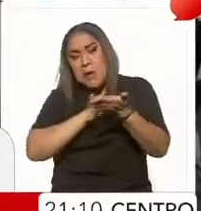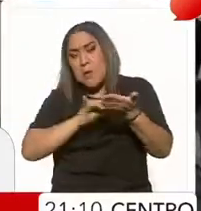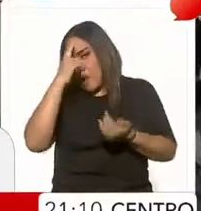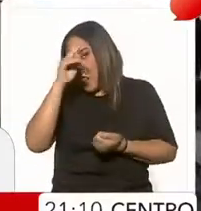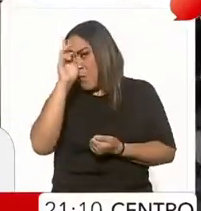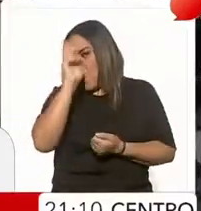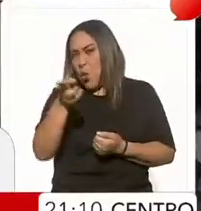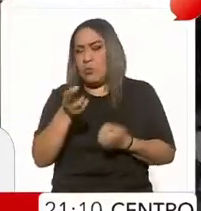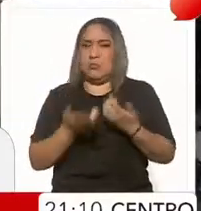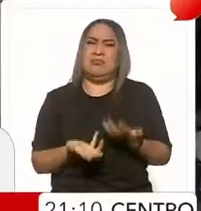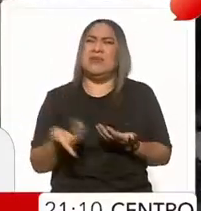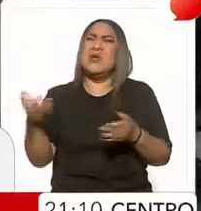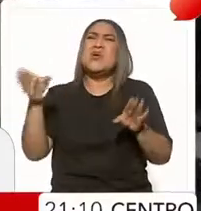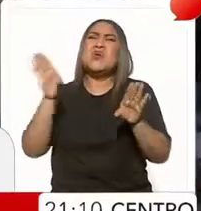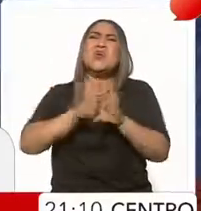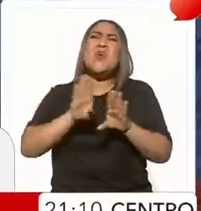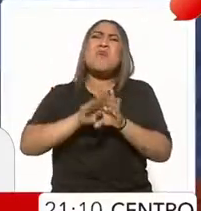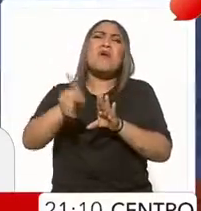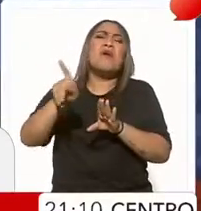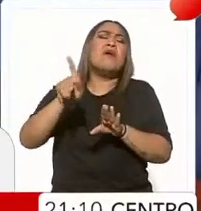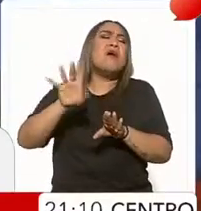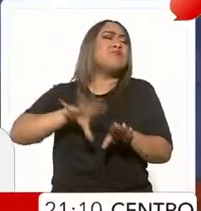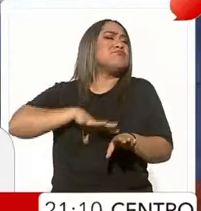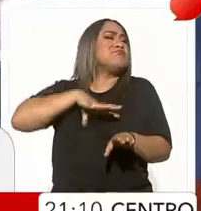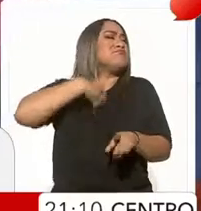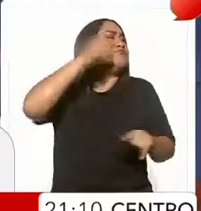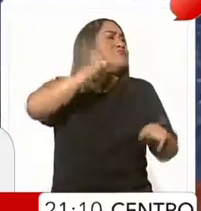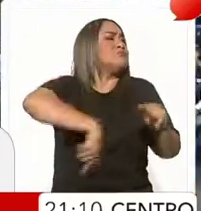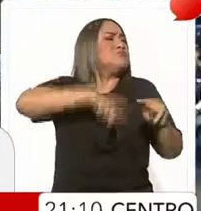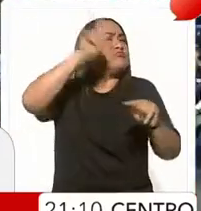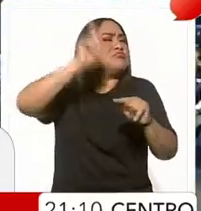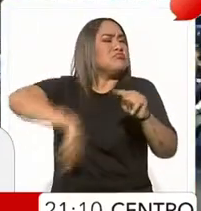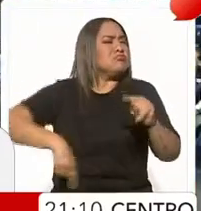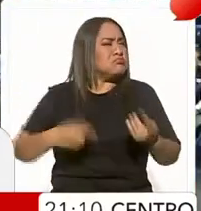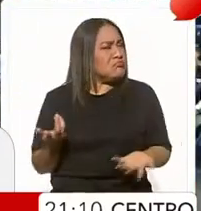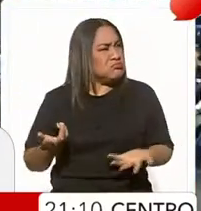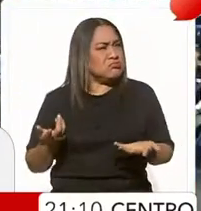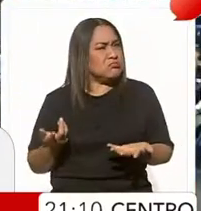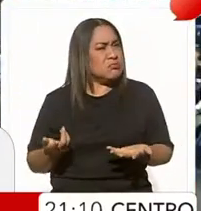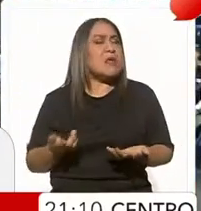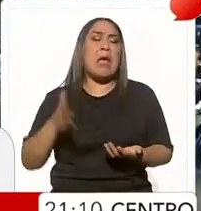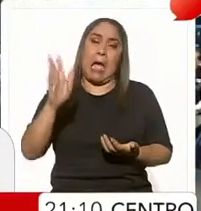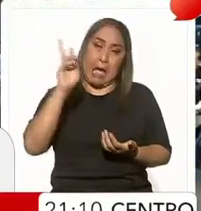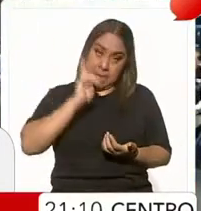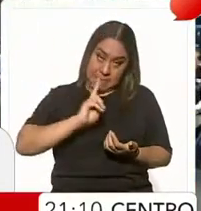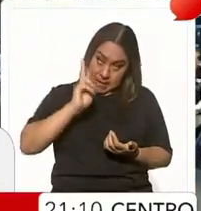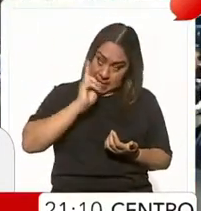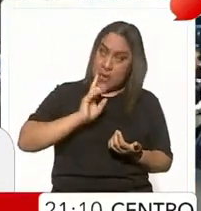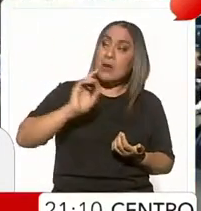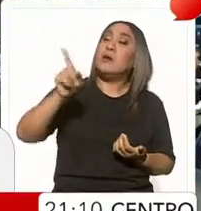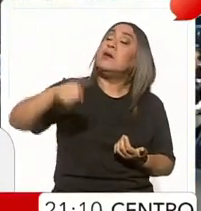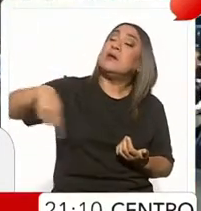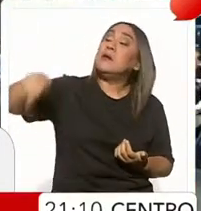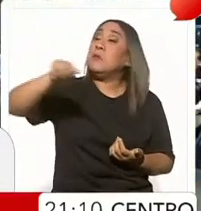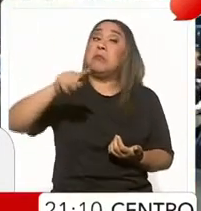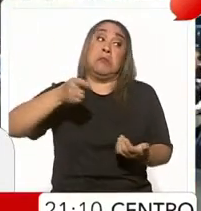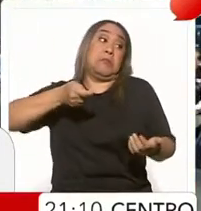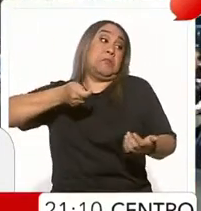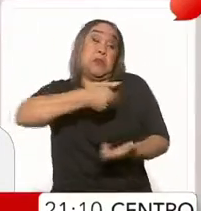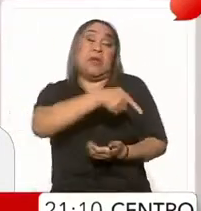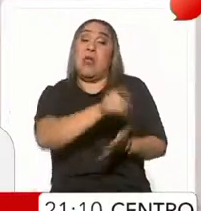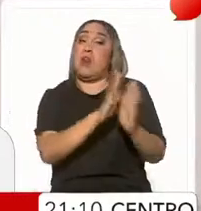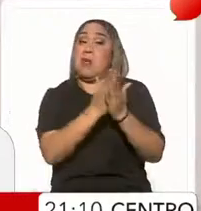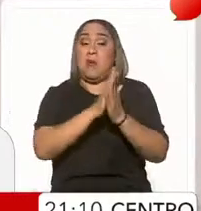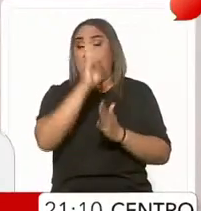Es la Inquisición. Vamos a esperar a ver qué, a ver si la Inquisición lo pone en libro prohibido y